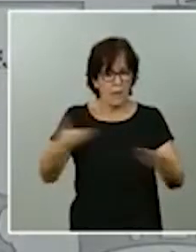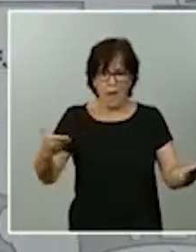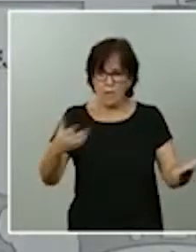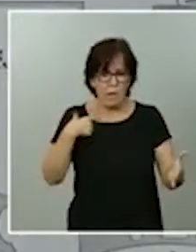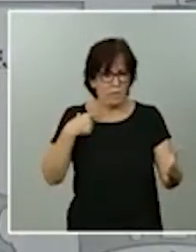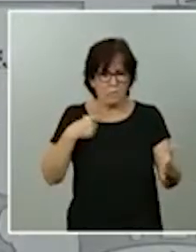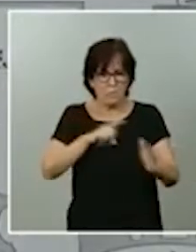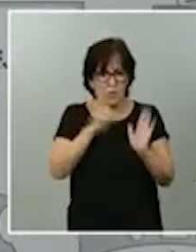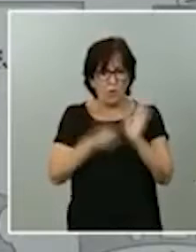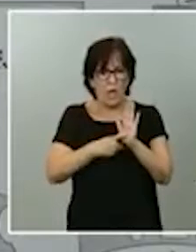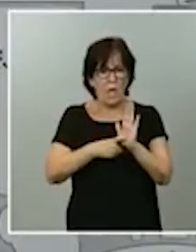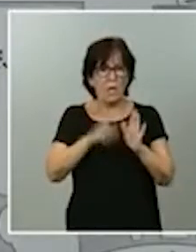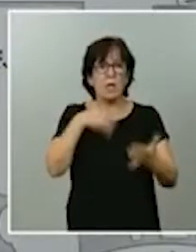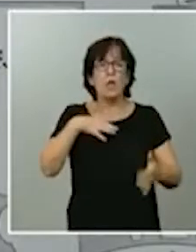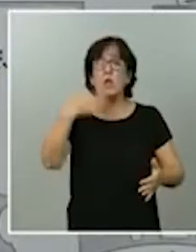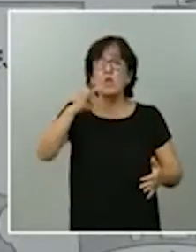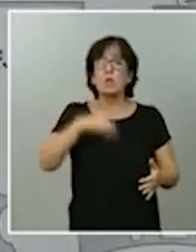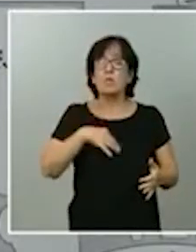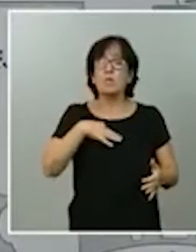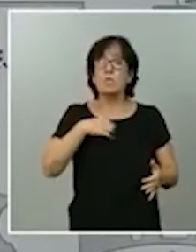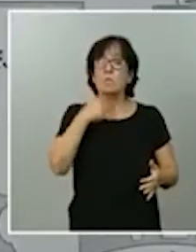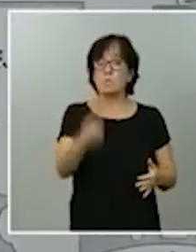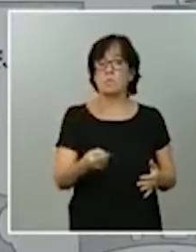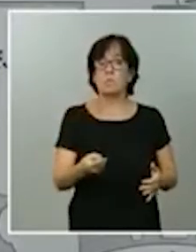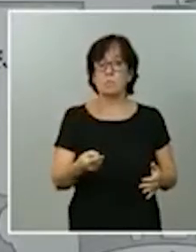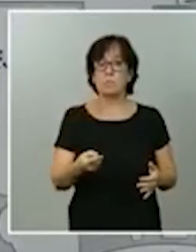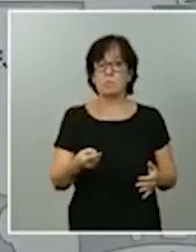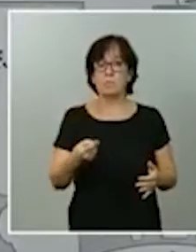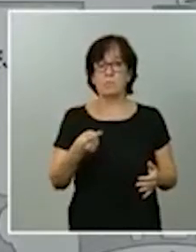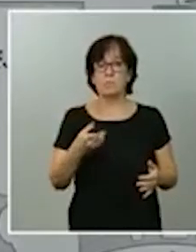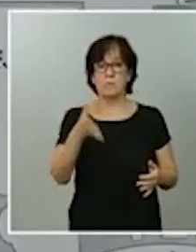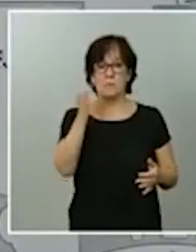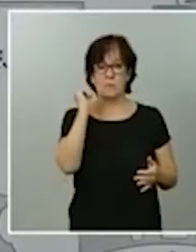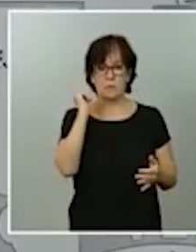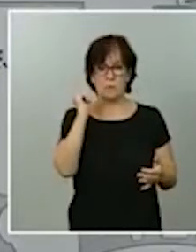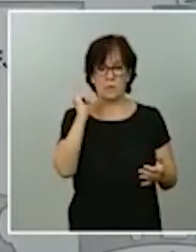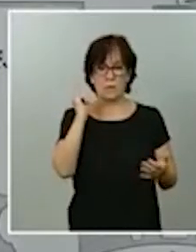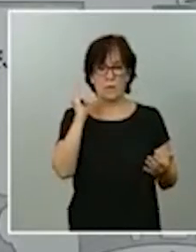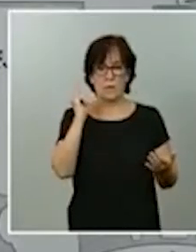único que puedo decir es que tengo, lógicamente,